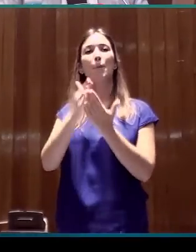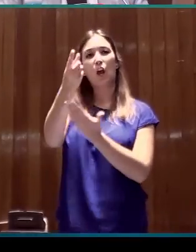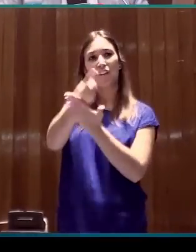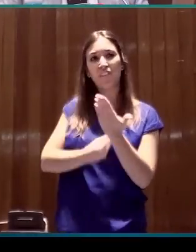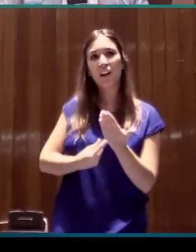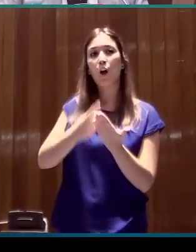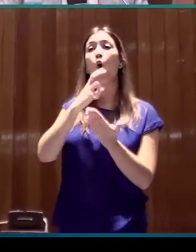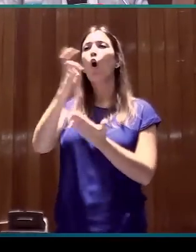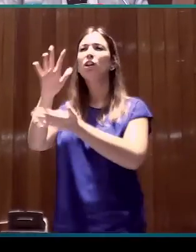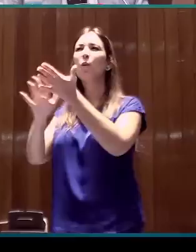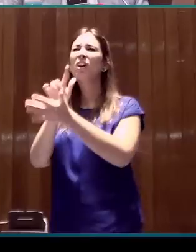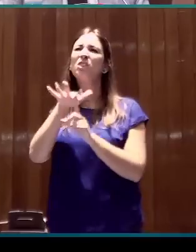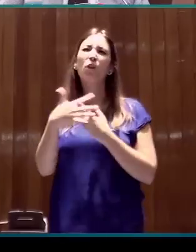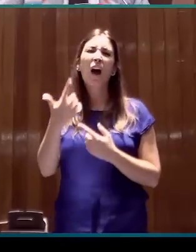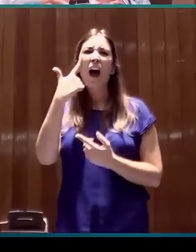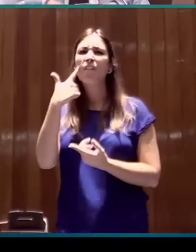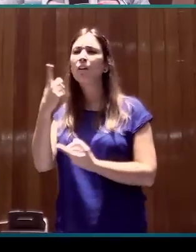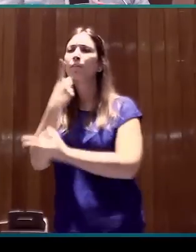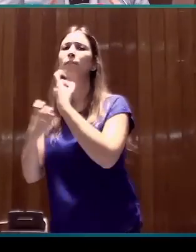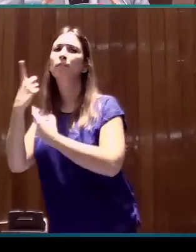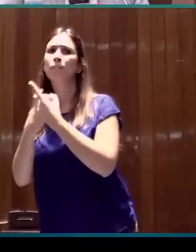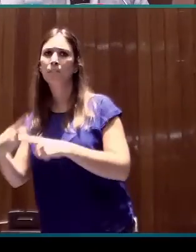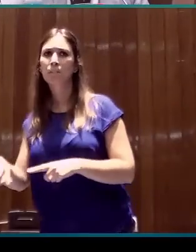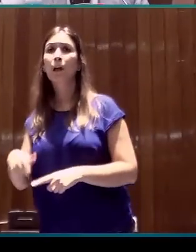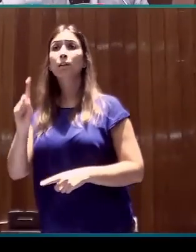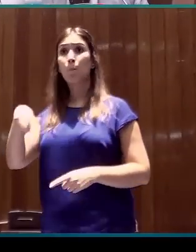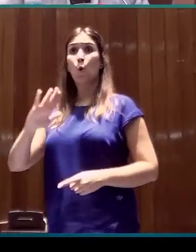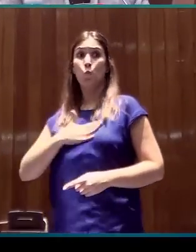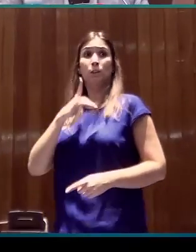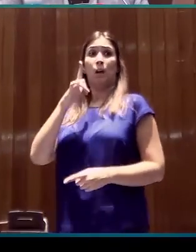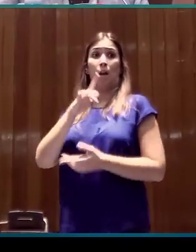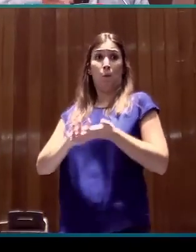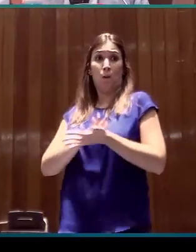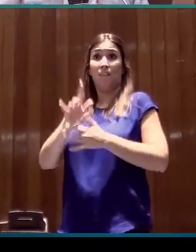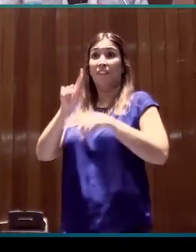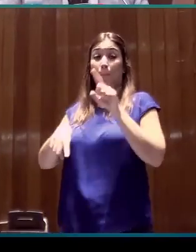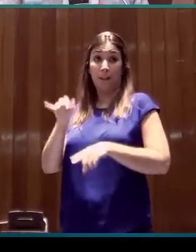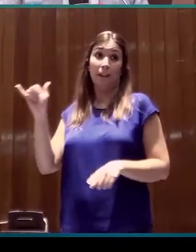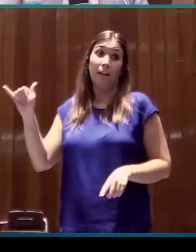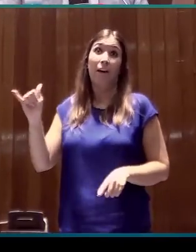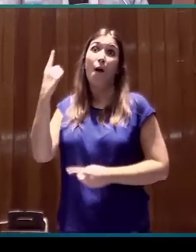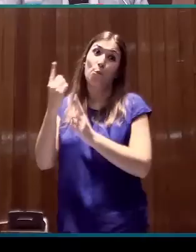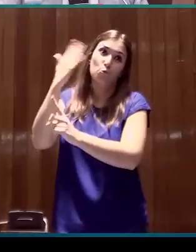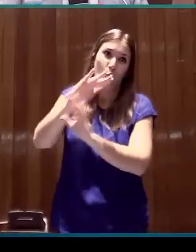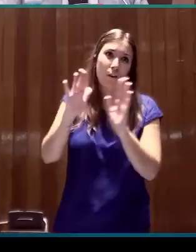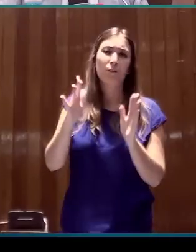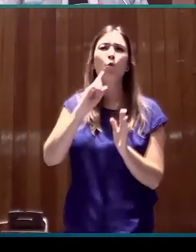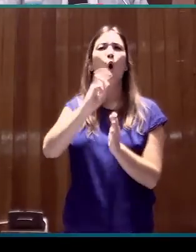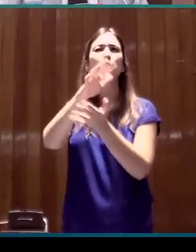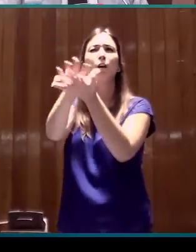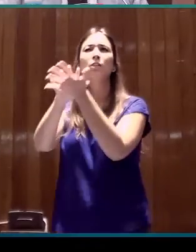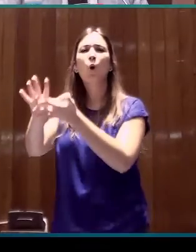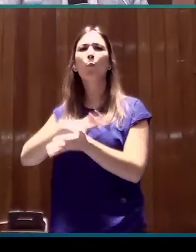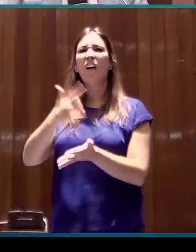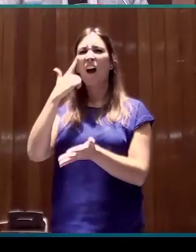sobre otras lenguas de signos, evidentemente sobre nuestra propia lengua de signos si ha habido investigación sobre ese tema, pero también sobre otras lenguas de signos porque